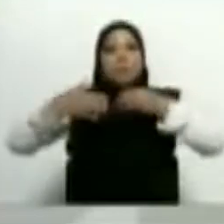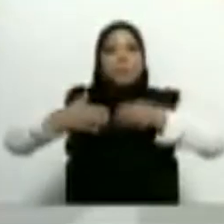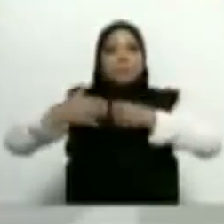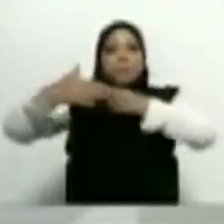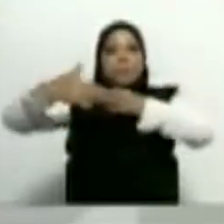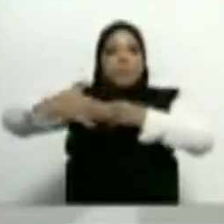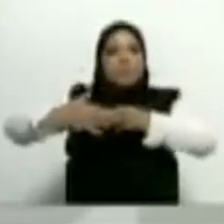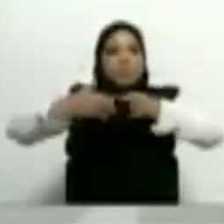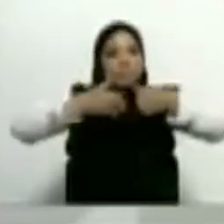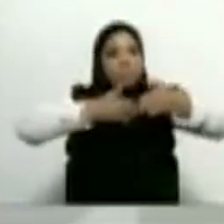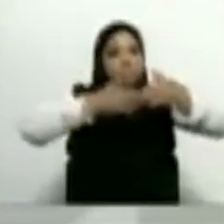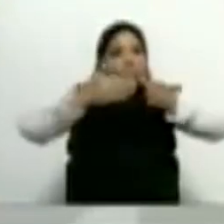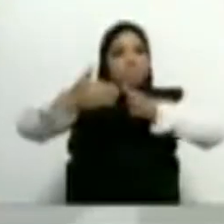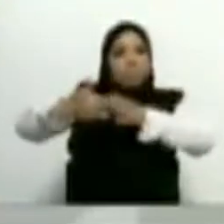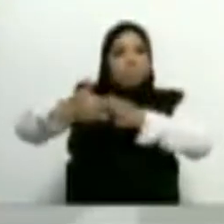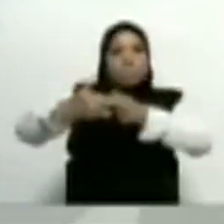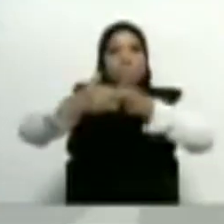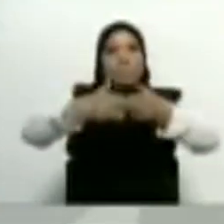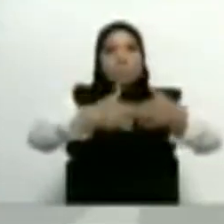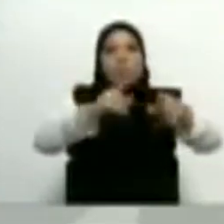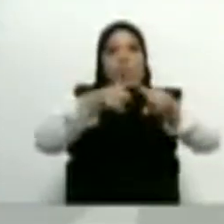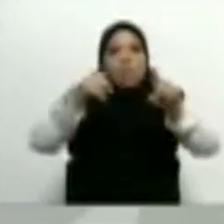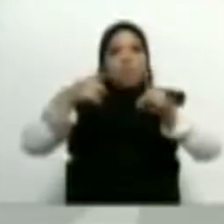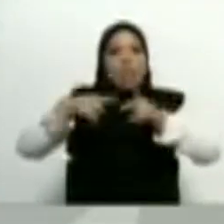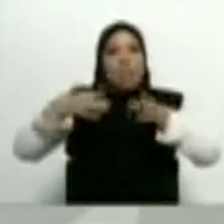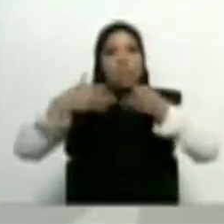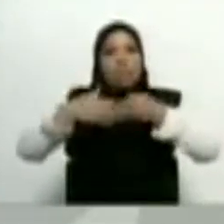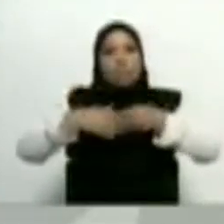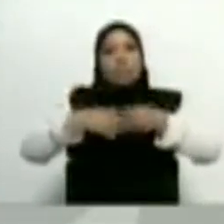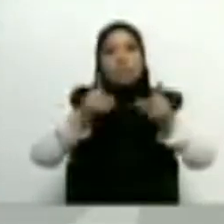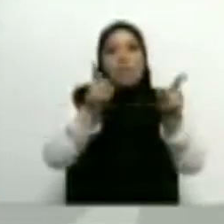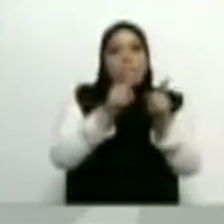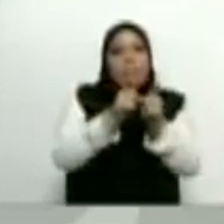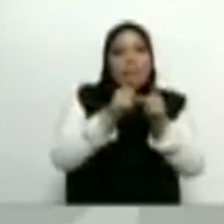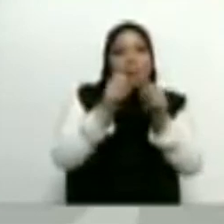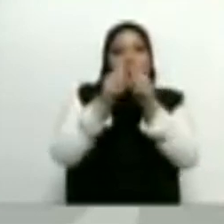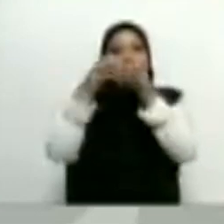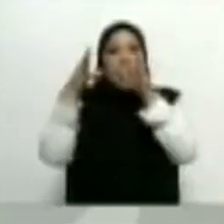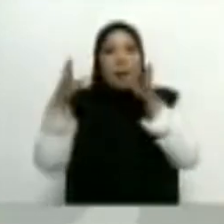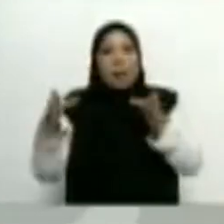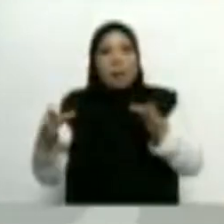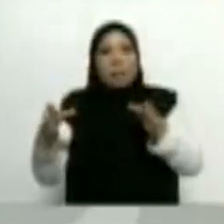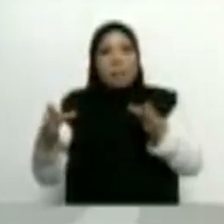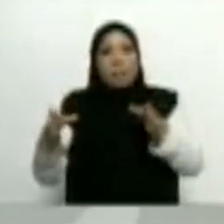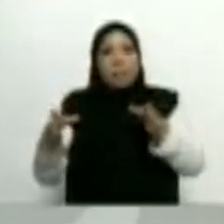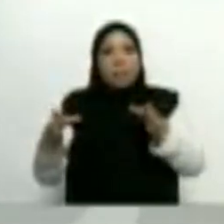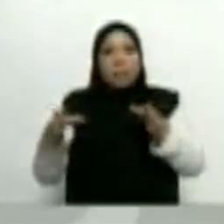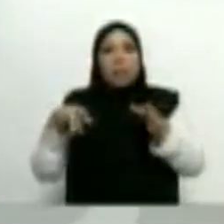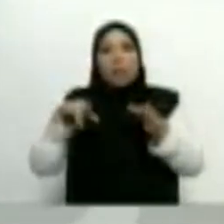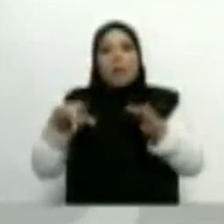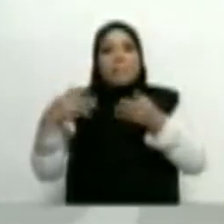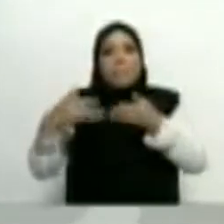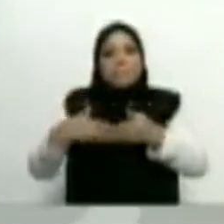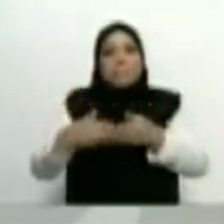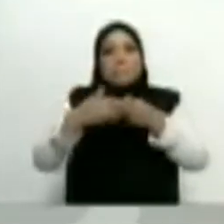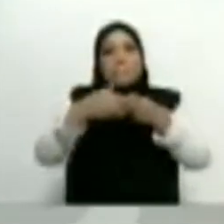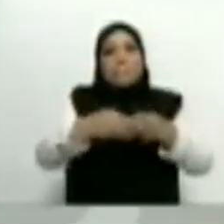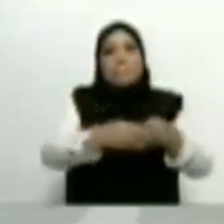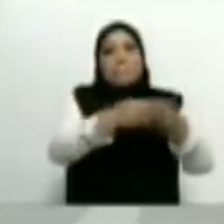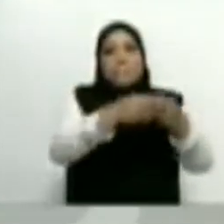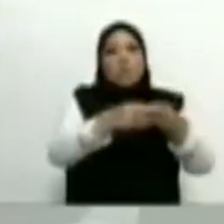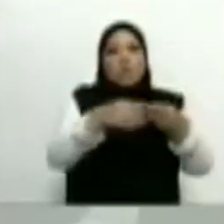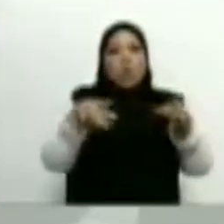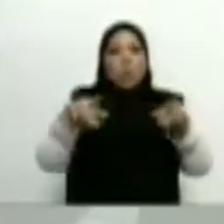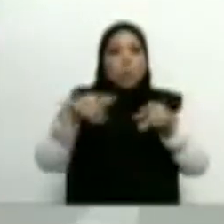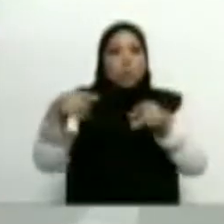nave, barco por barco, barquito por barquito, de los más pequeños a los más grandes, insuflando ánimo, arengando a las